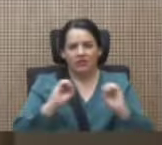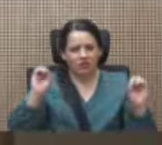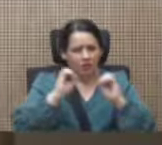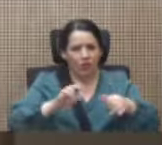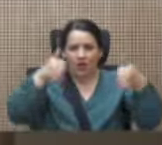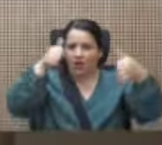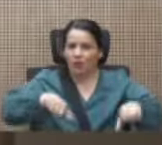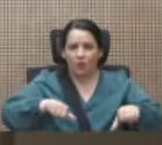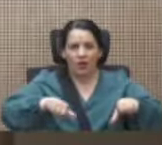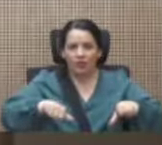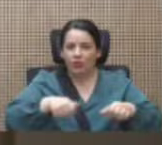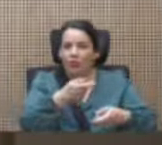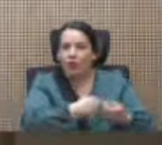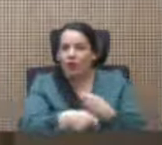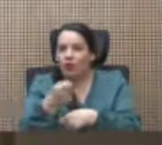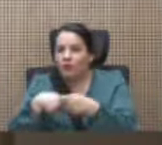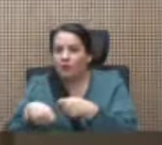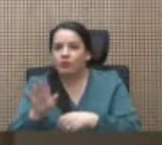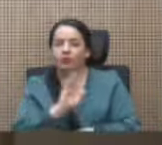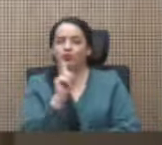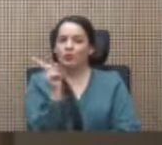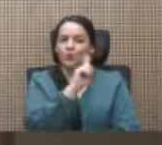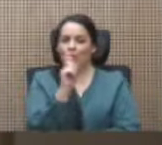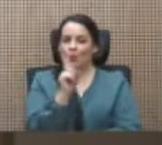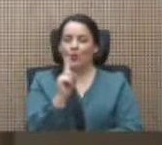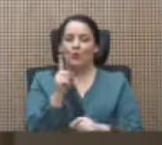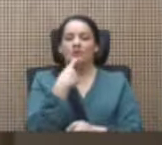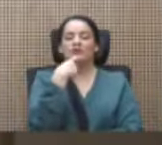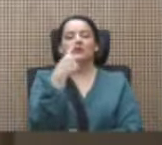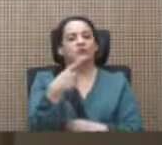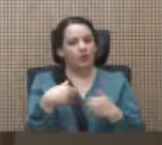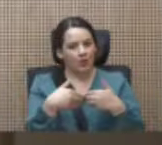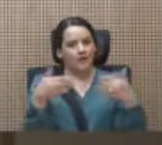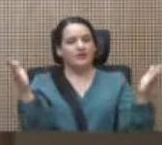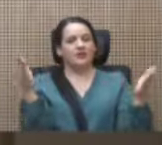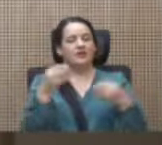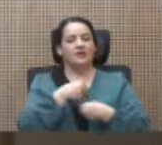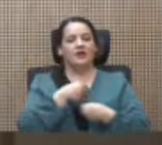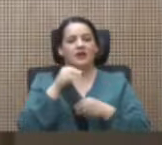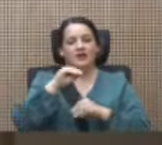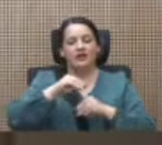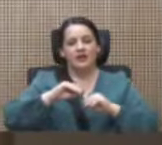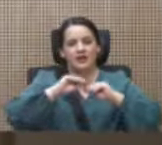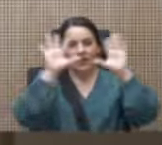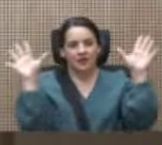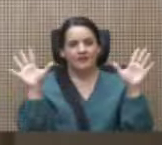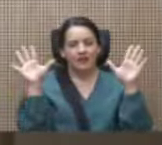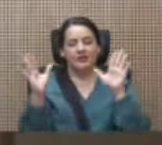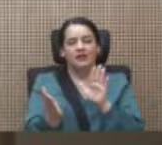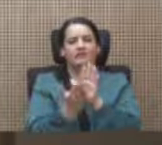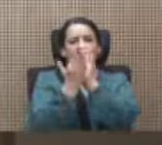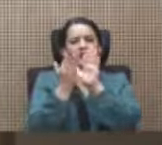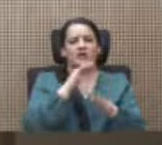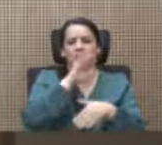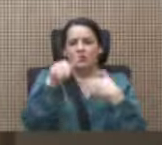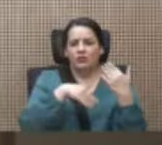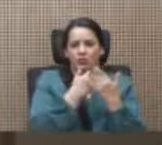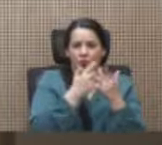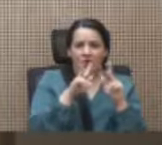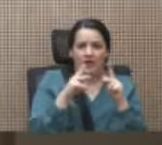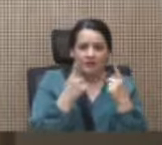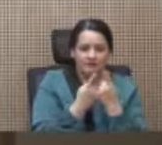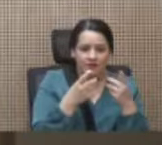por debajo. Eso se dijo abiertamente y claramente de frente, todas las fracciones.